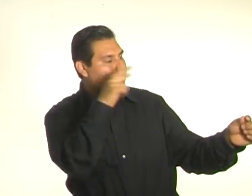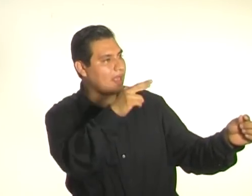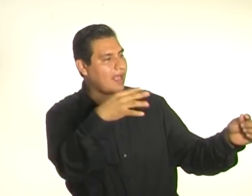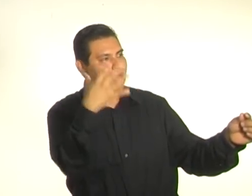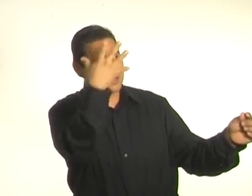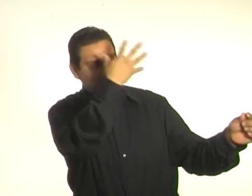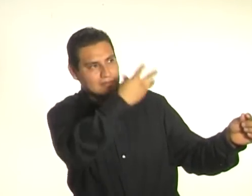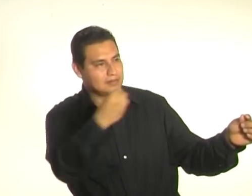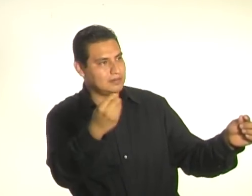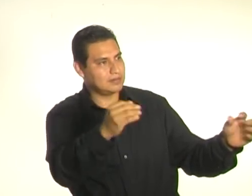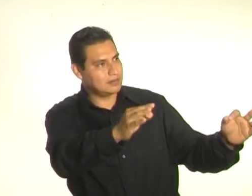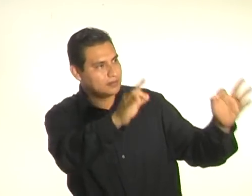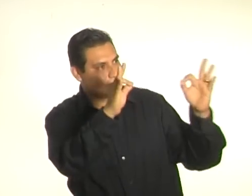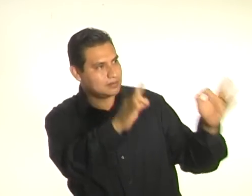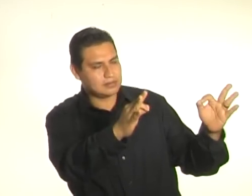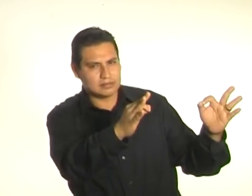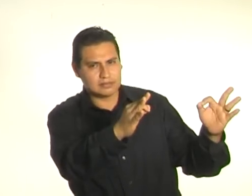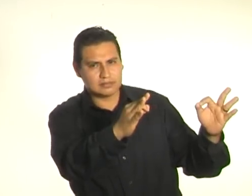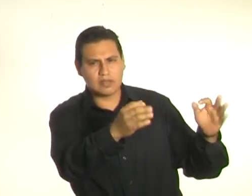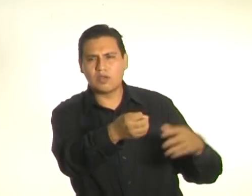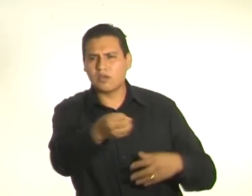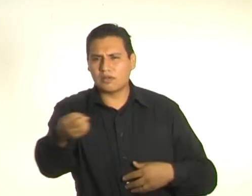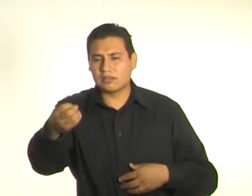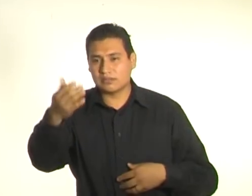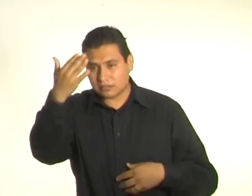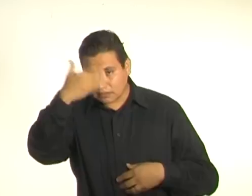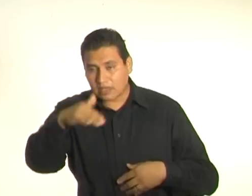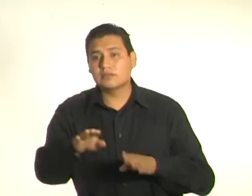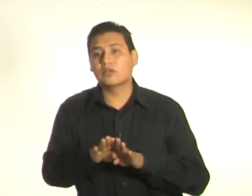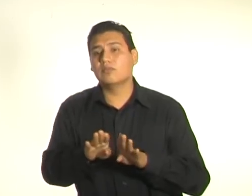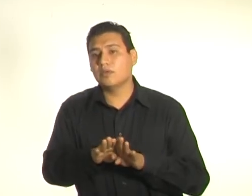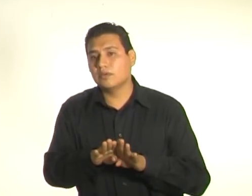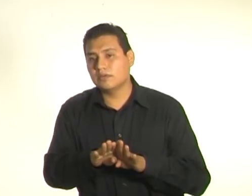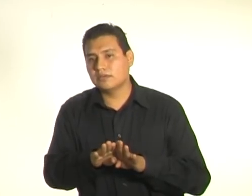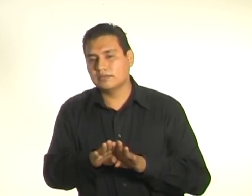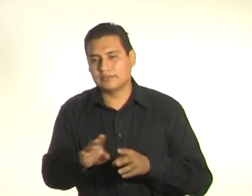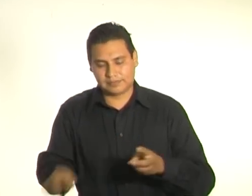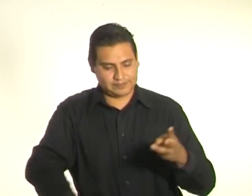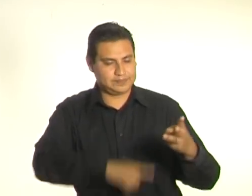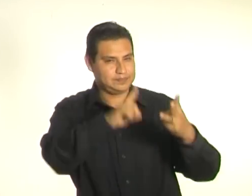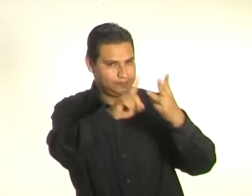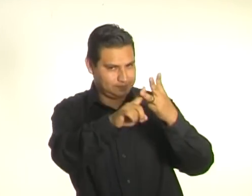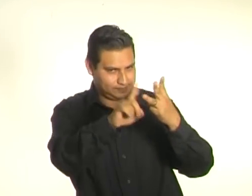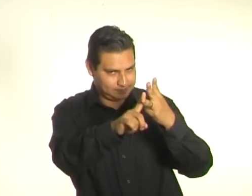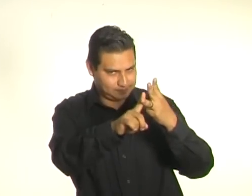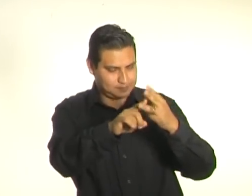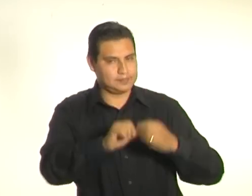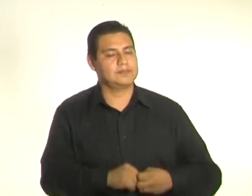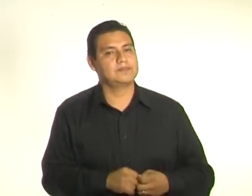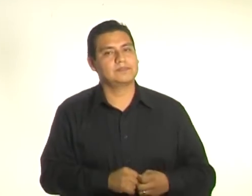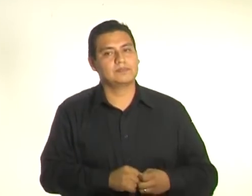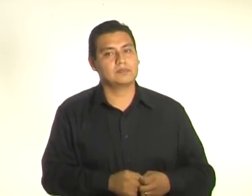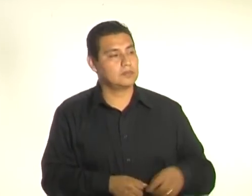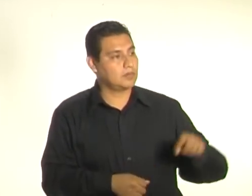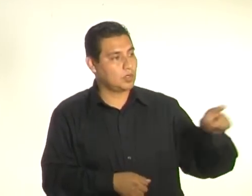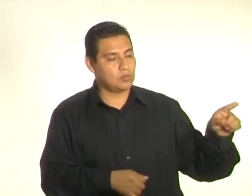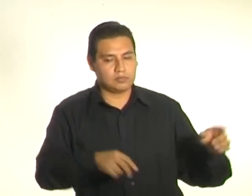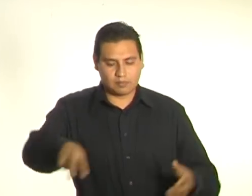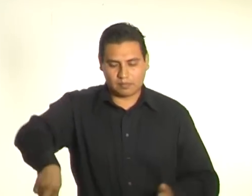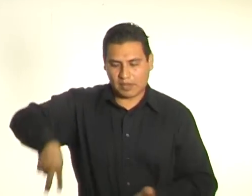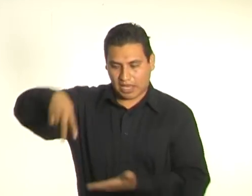¿Y saben cuál es la técnica para poder exponer de una manera correcta?